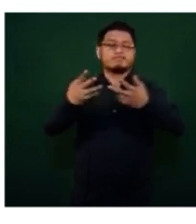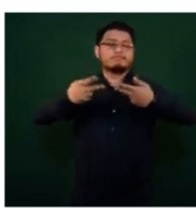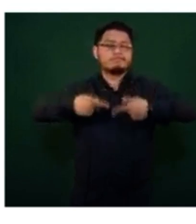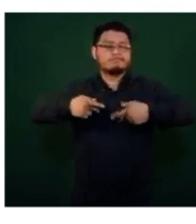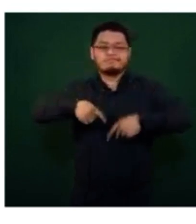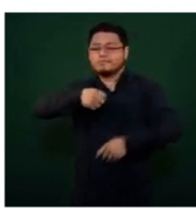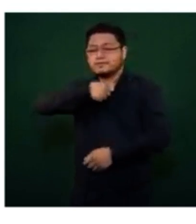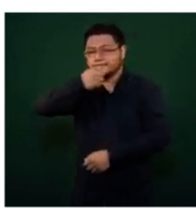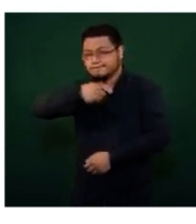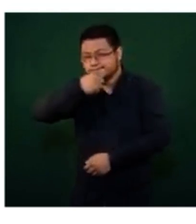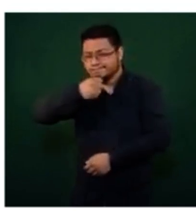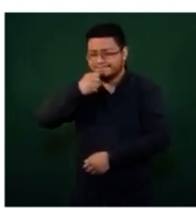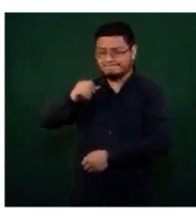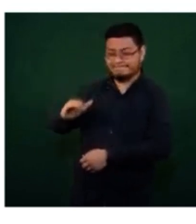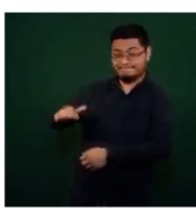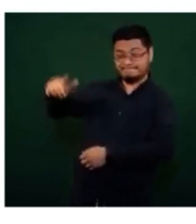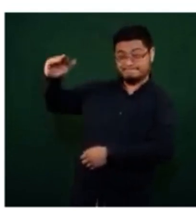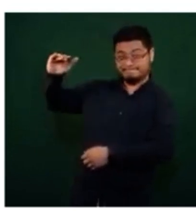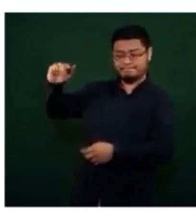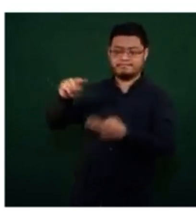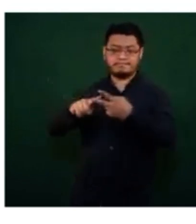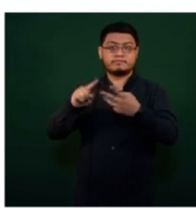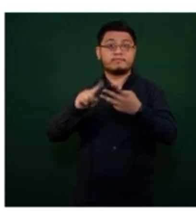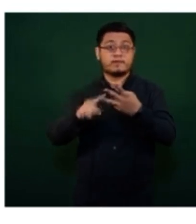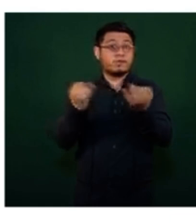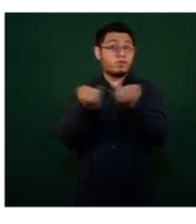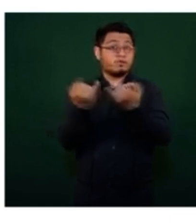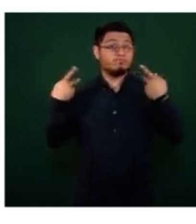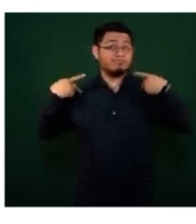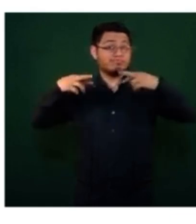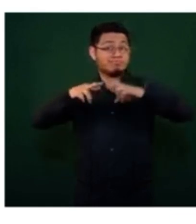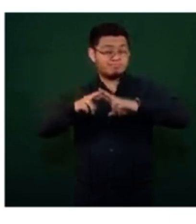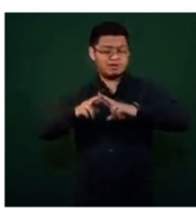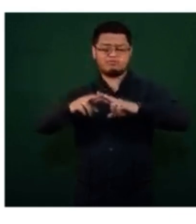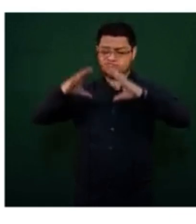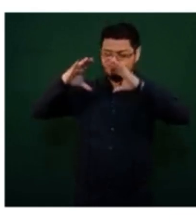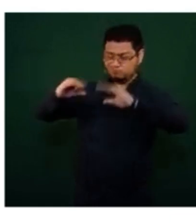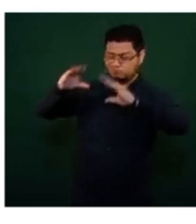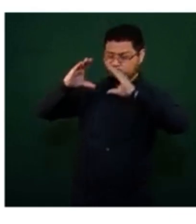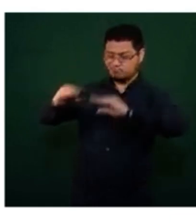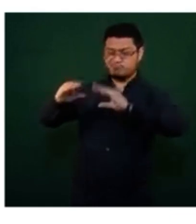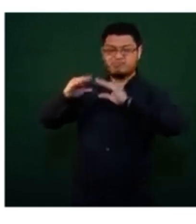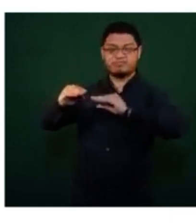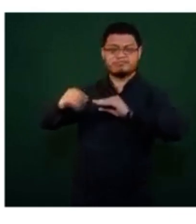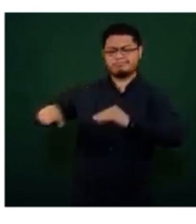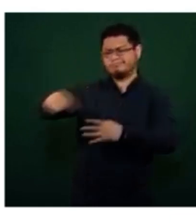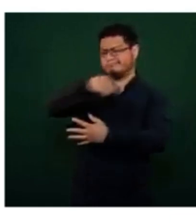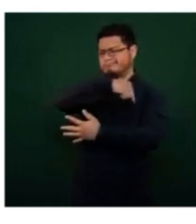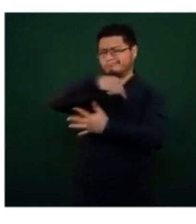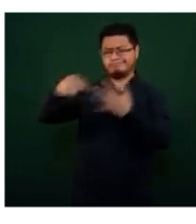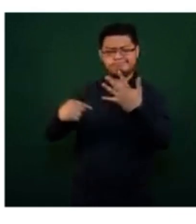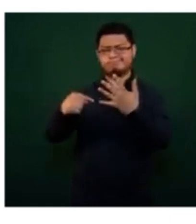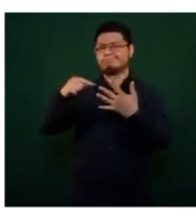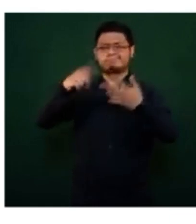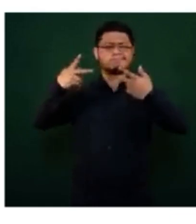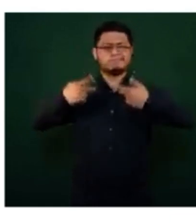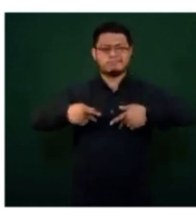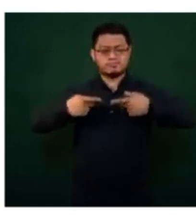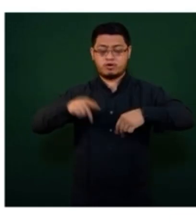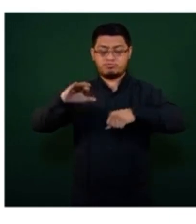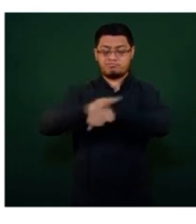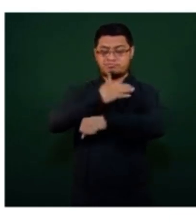incorporamos al personal educativo y vacunamos a más de 3 millones de personas, mentores, mentoras y también personal